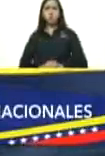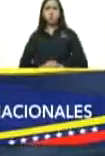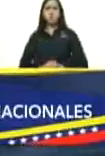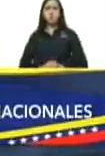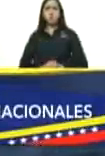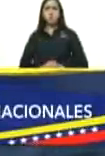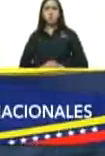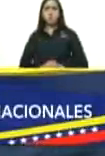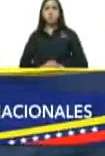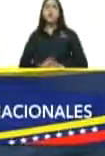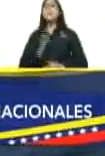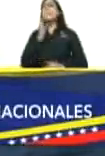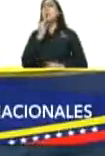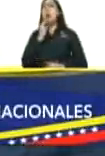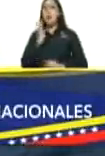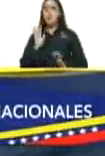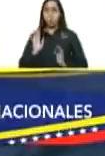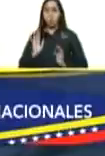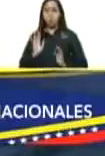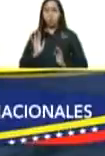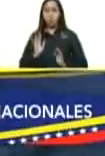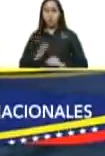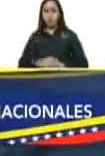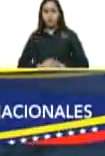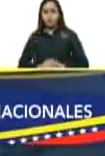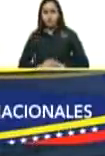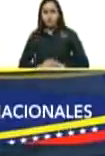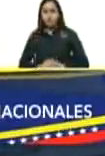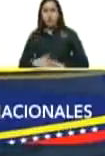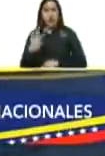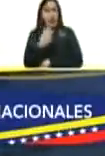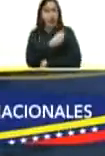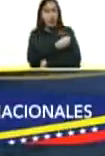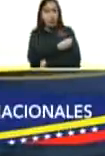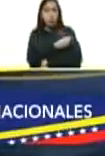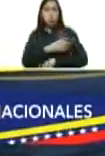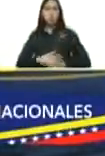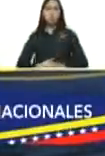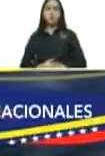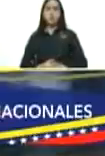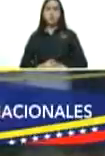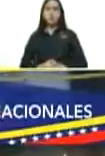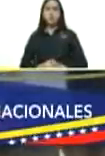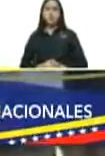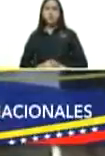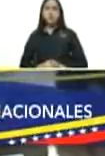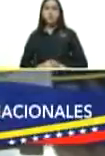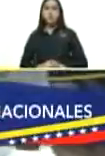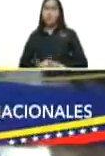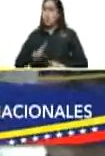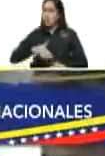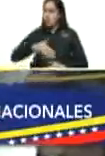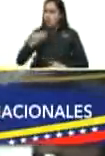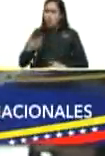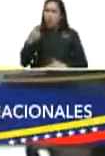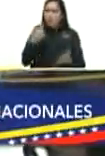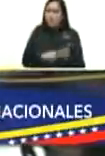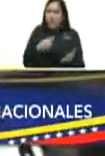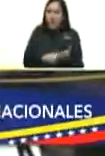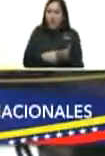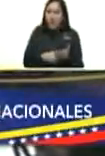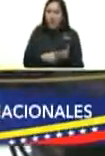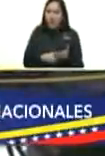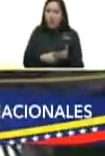les pongo un ejemplo las vacunas para poder pagar las vacunas